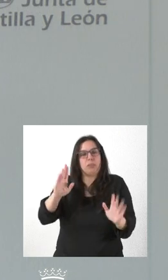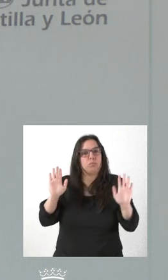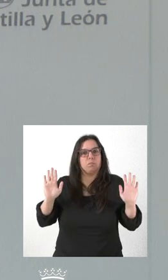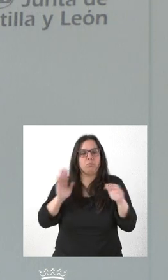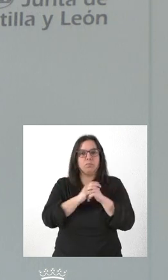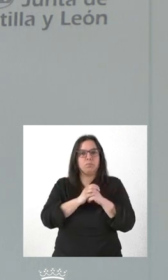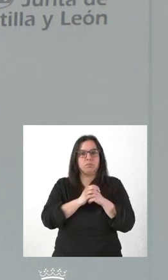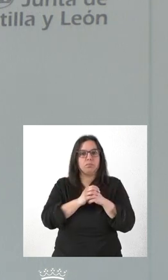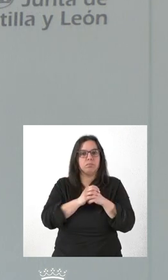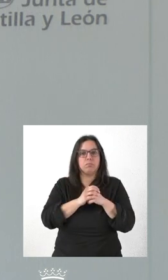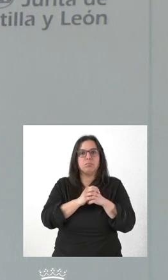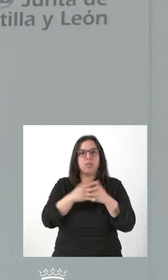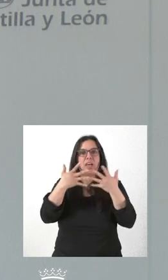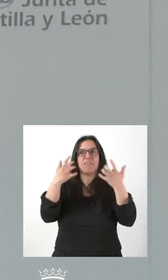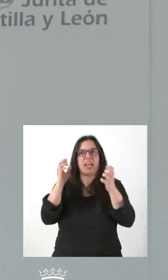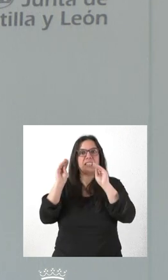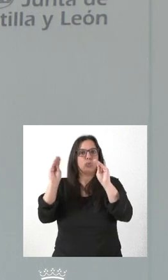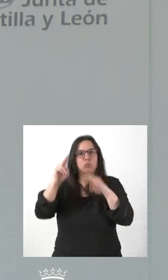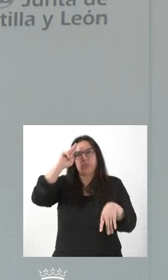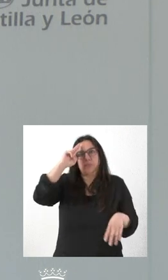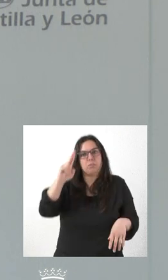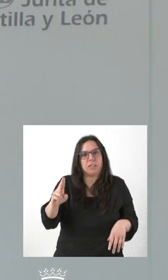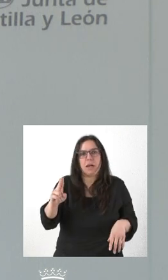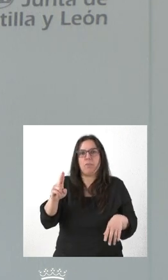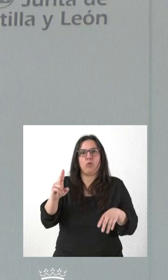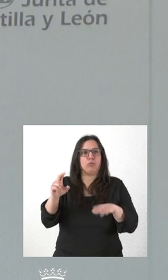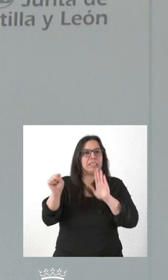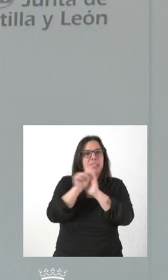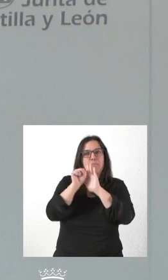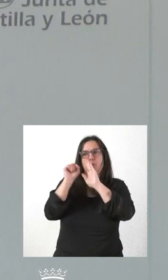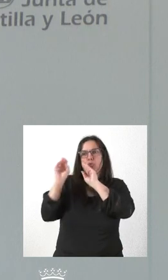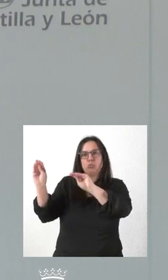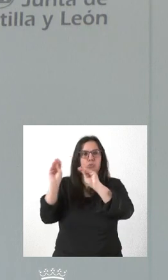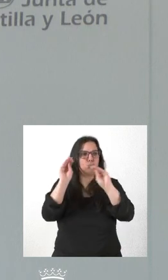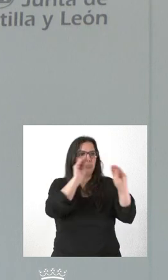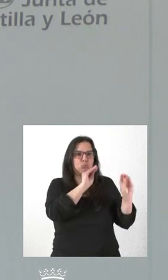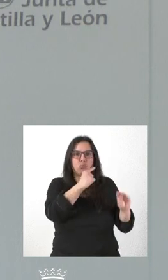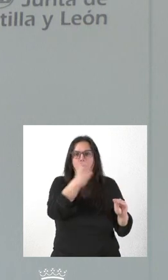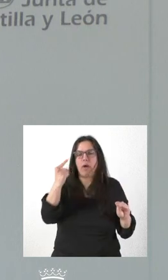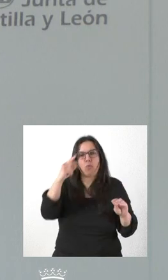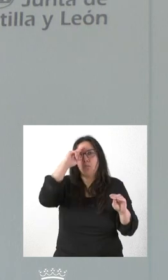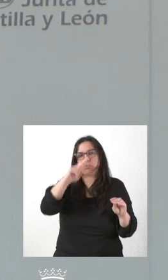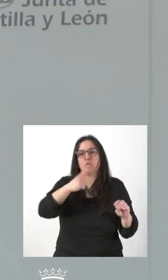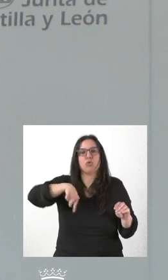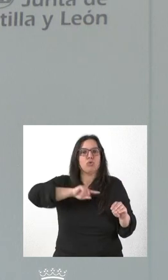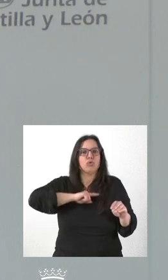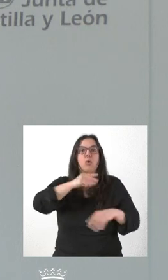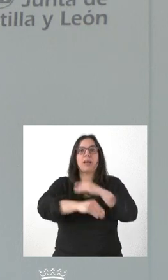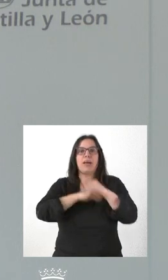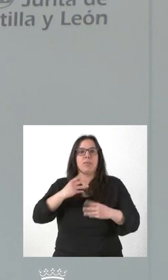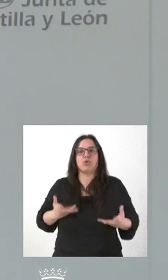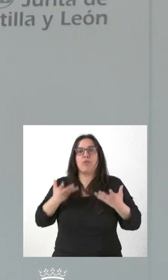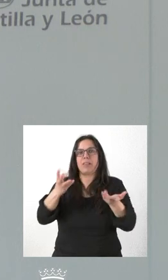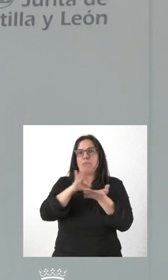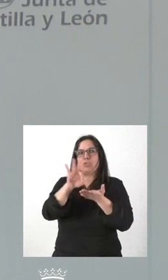Nosotros respetamos los eslóganes y también los logotipos que cada cual pueda utilizar. Nosotros lo que hacemos, lógicamente, es prestar el mejor servicio del que